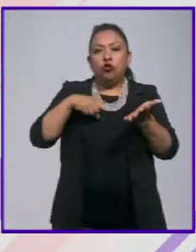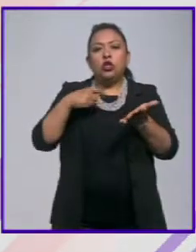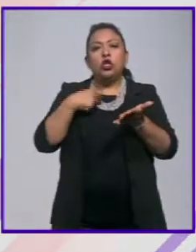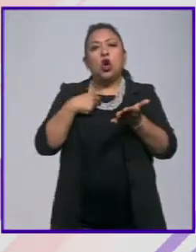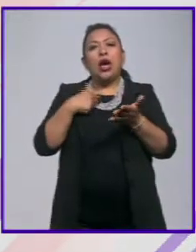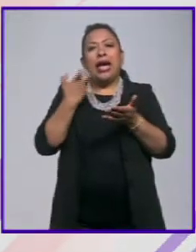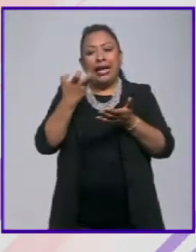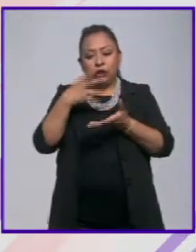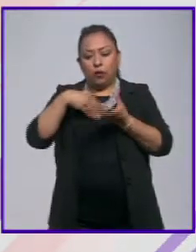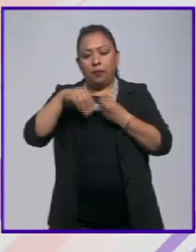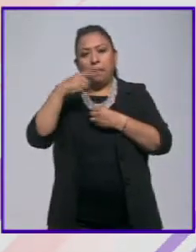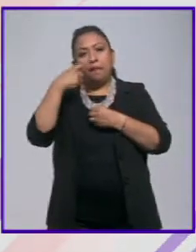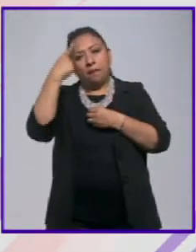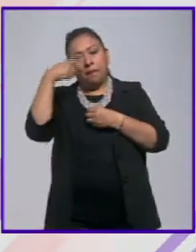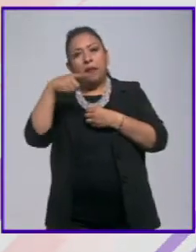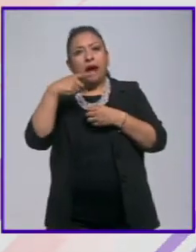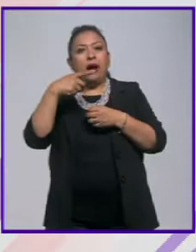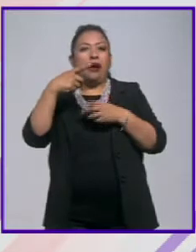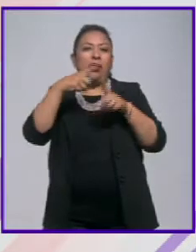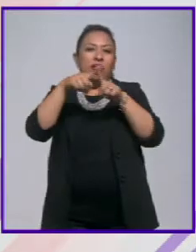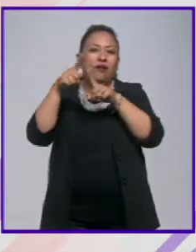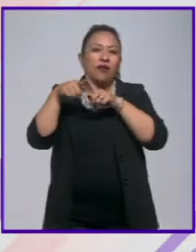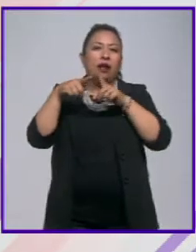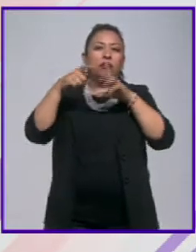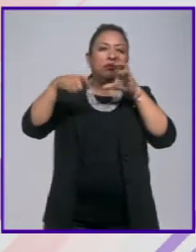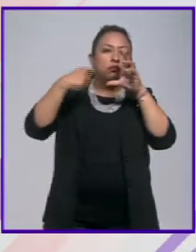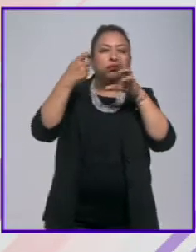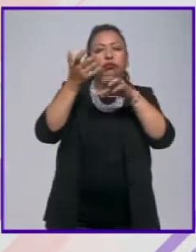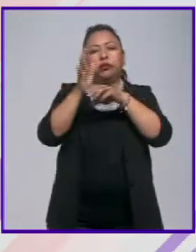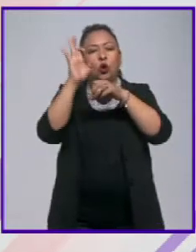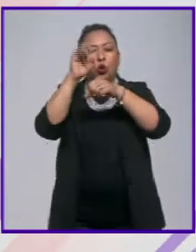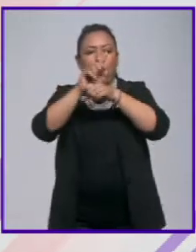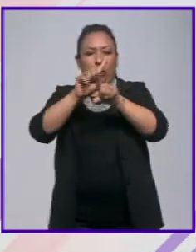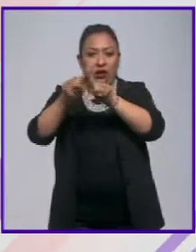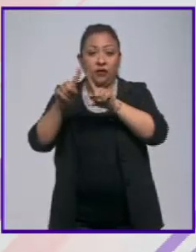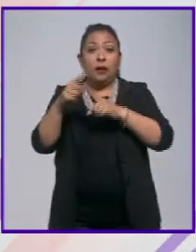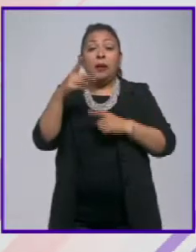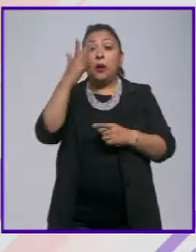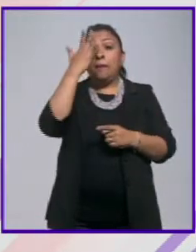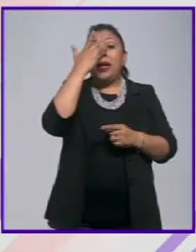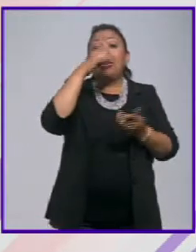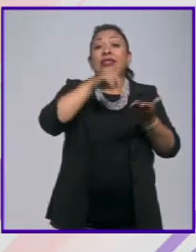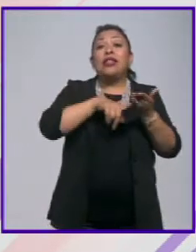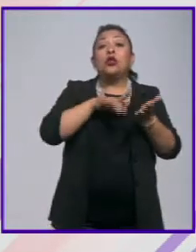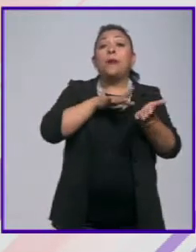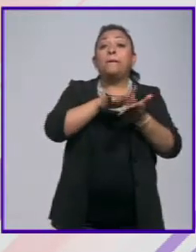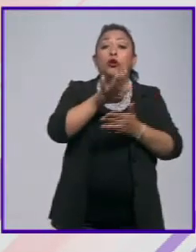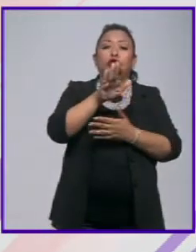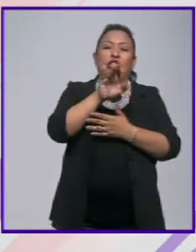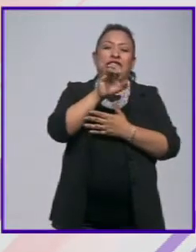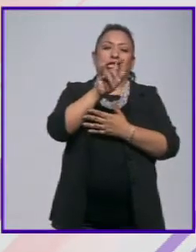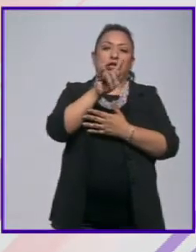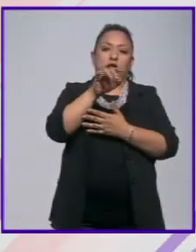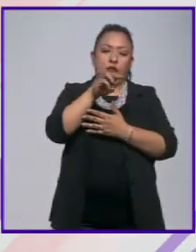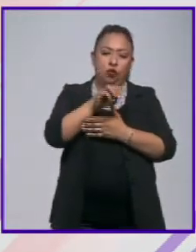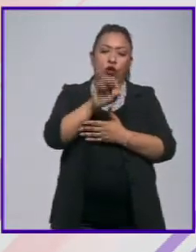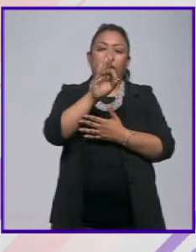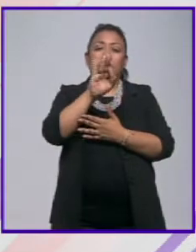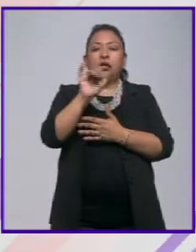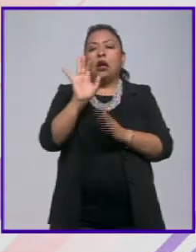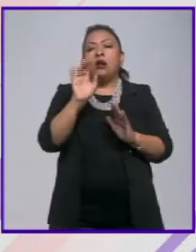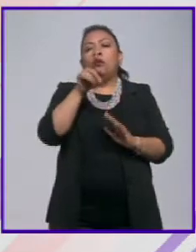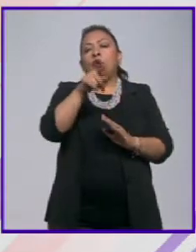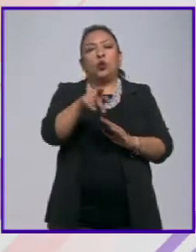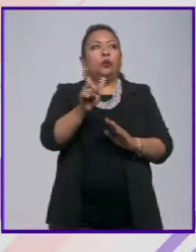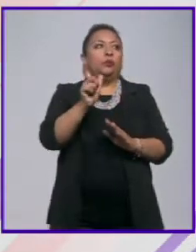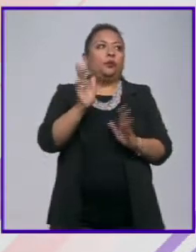tus productos a través de impuestos pero la magia que tienen es los estímulos fiscales es que tú de todas maneras cada que